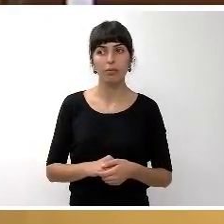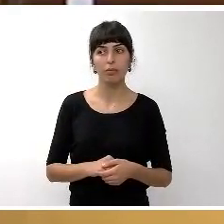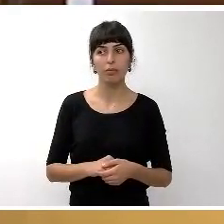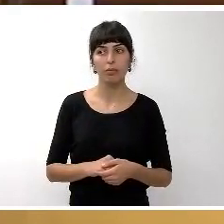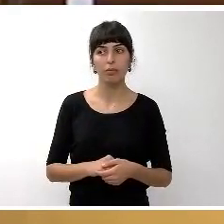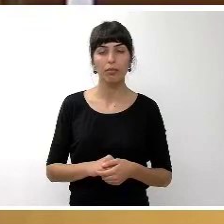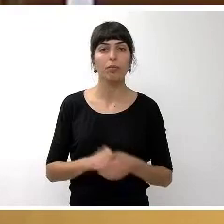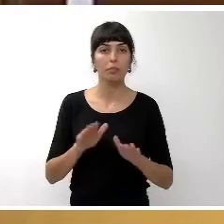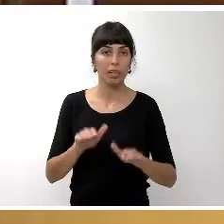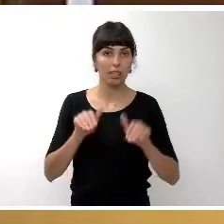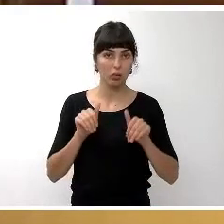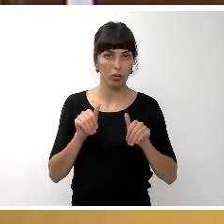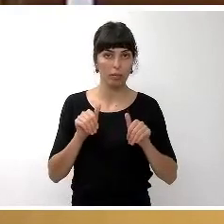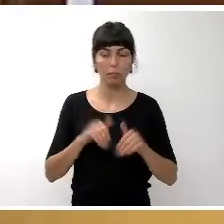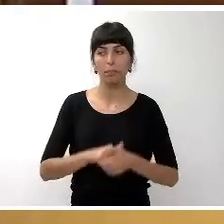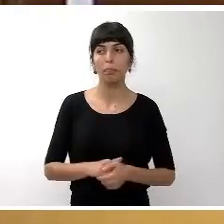¿Y extensiones?